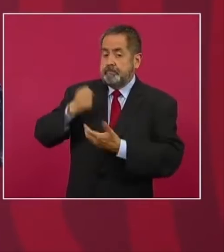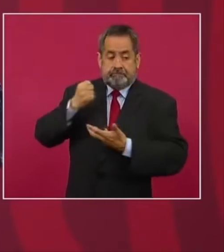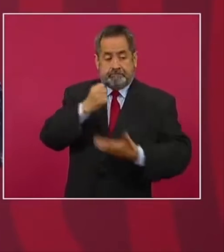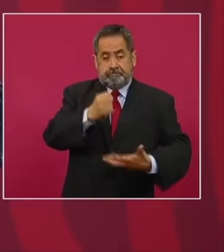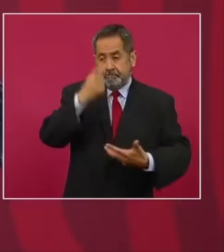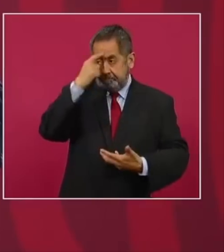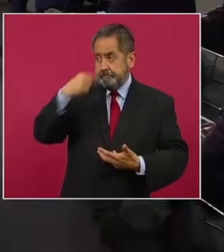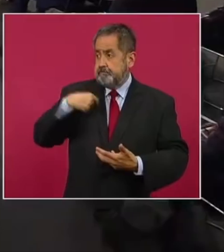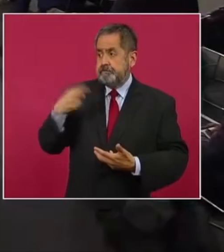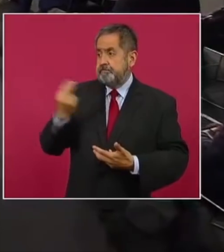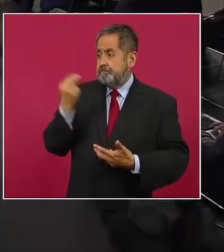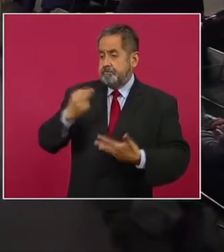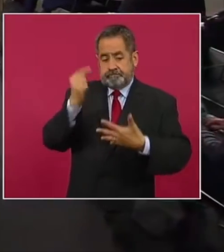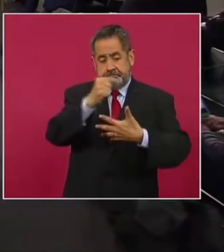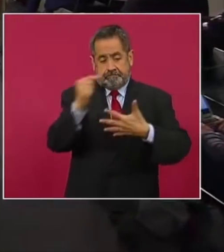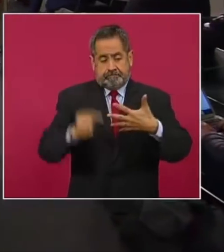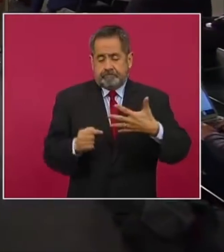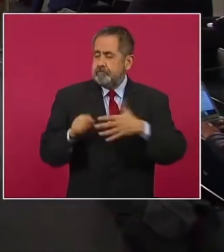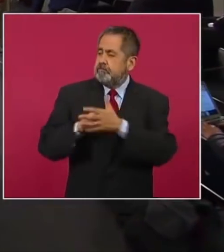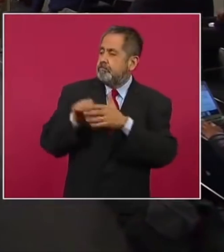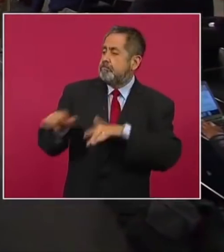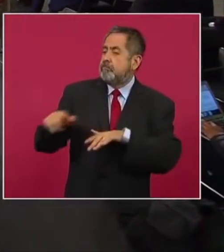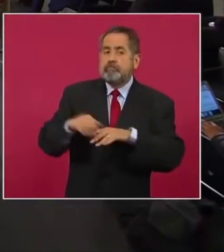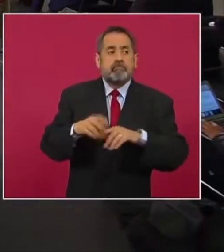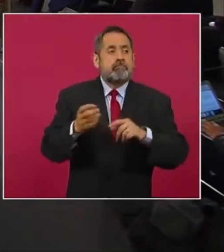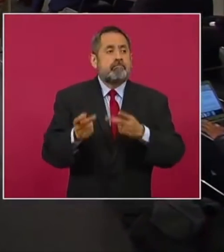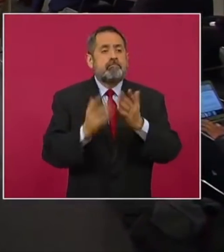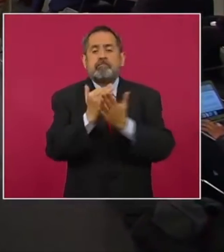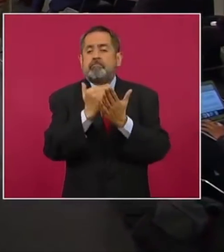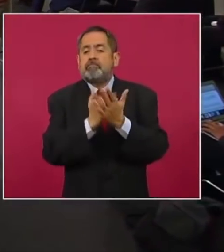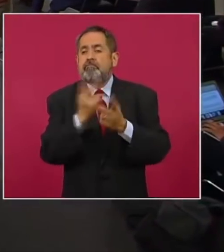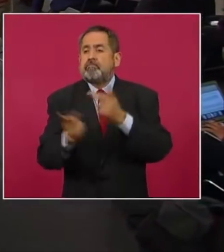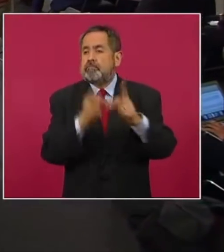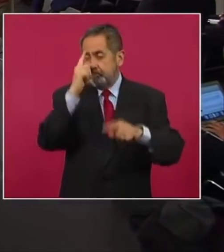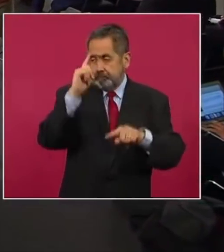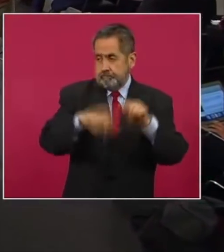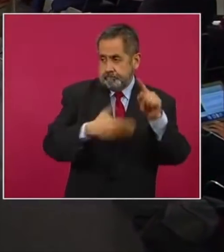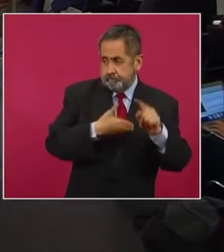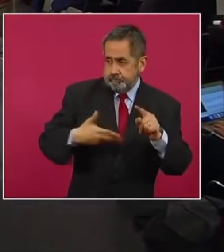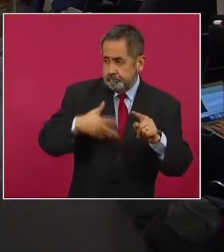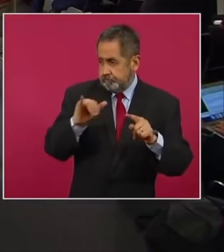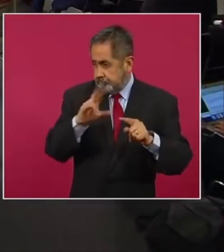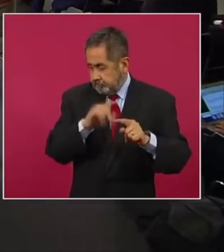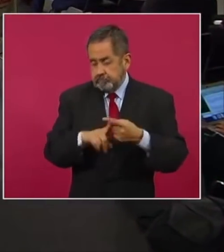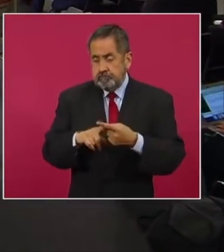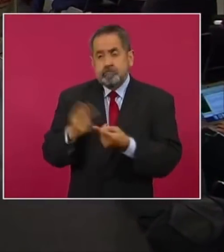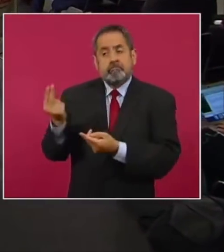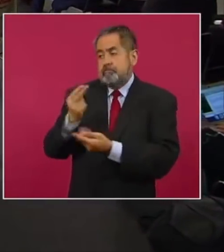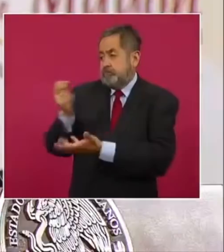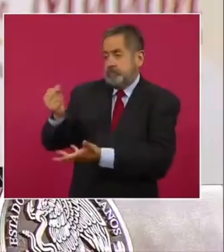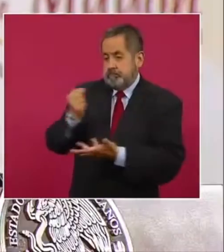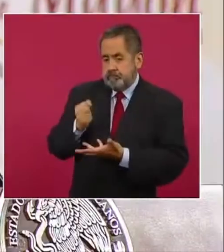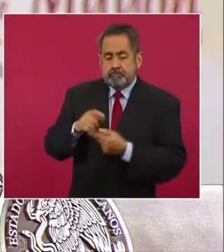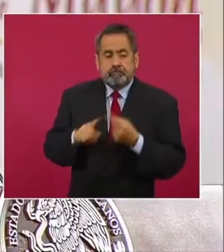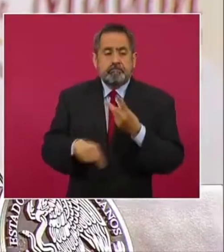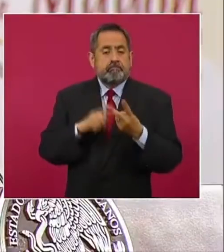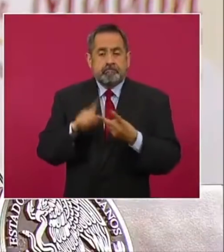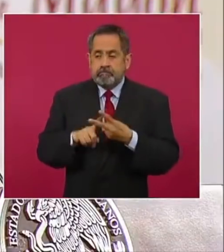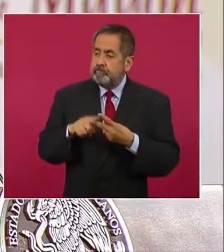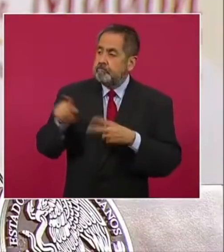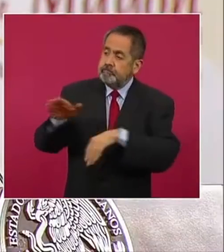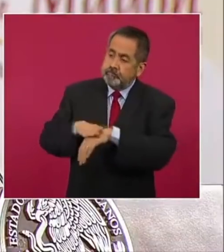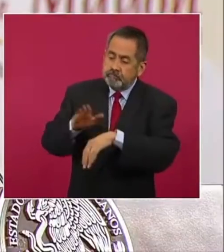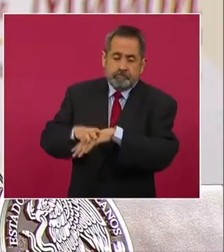ejercicio de revocación de mandato y a la Secretaría de Hacienda, de manera vinculativa, le señala